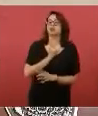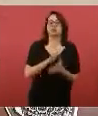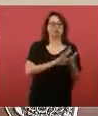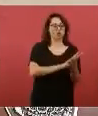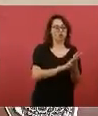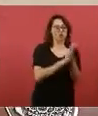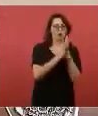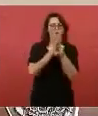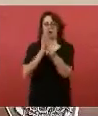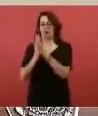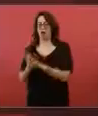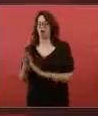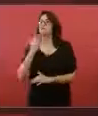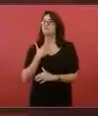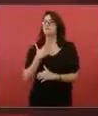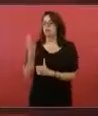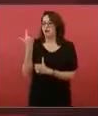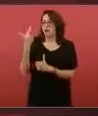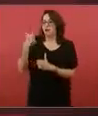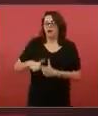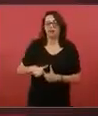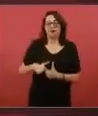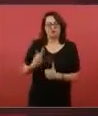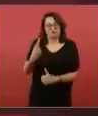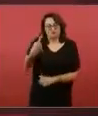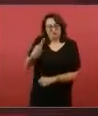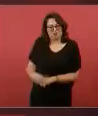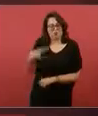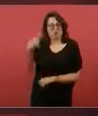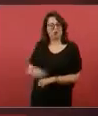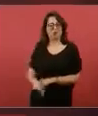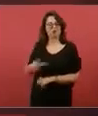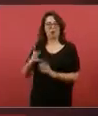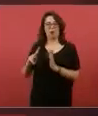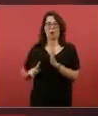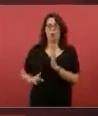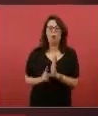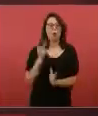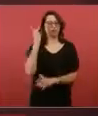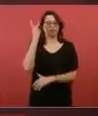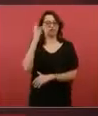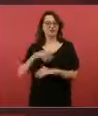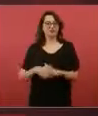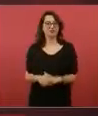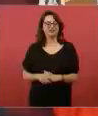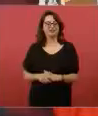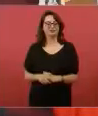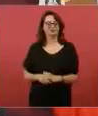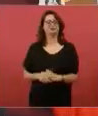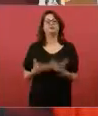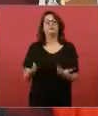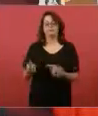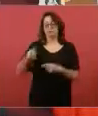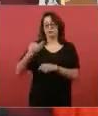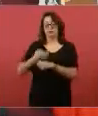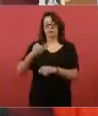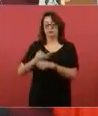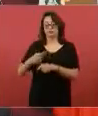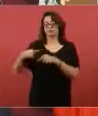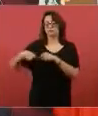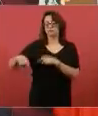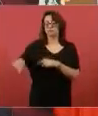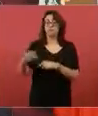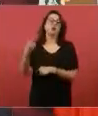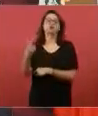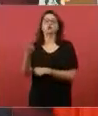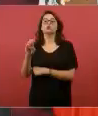iniciar con 80, 100 mil barriles diarios y el año próximo va a tener ya capacidad